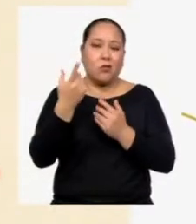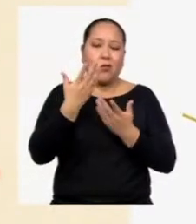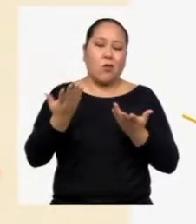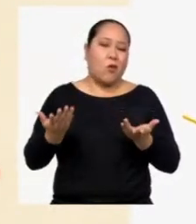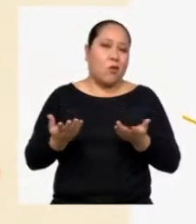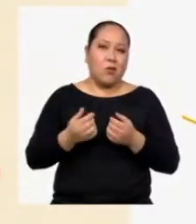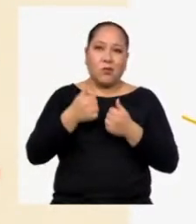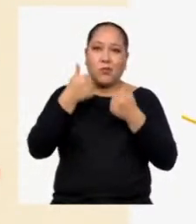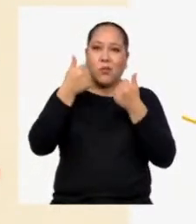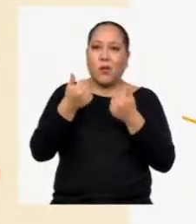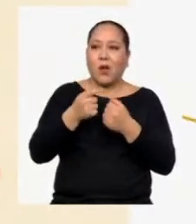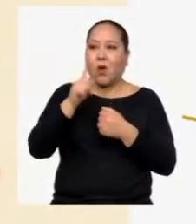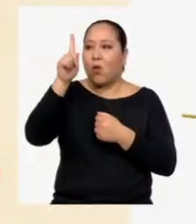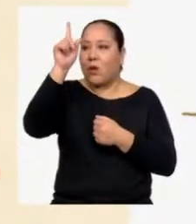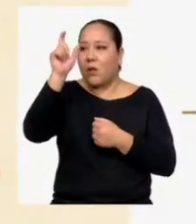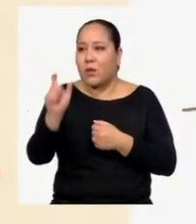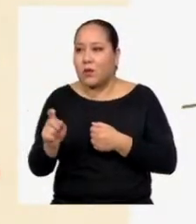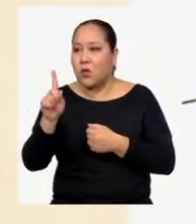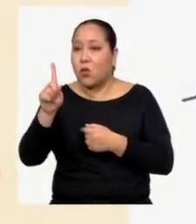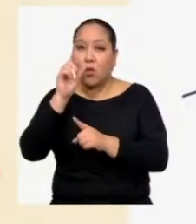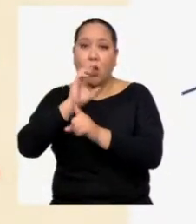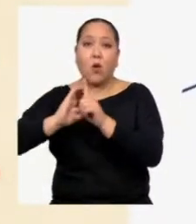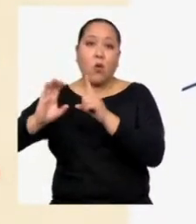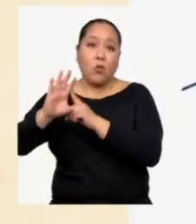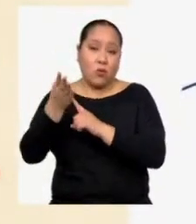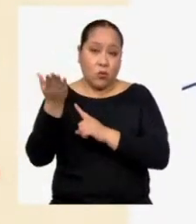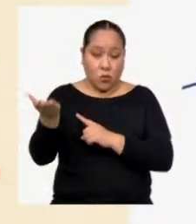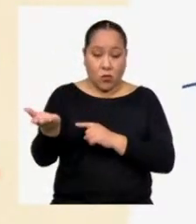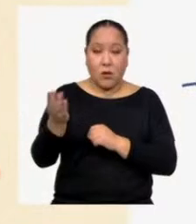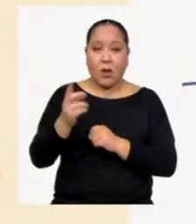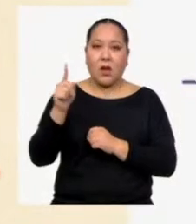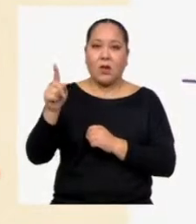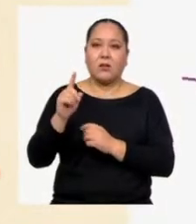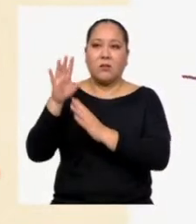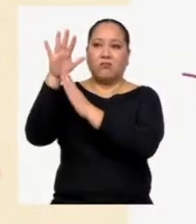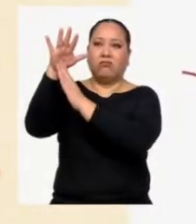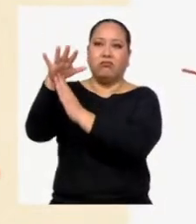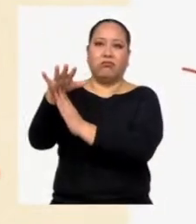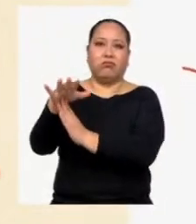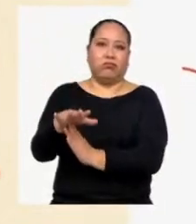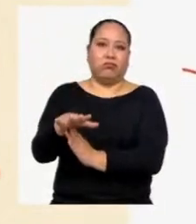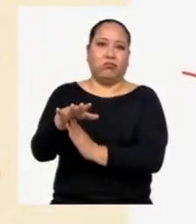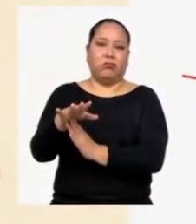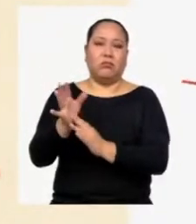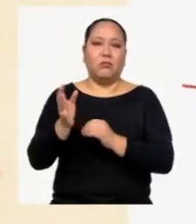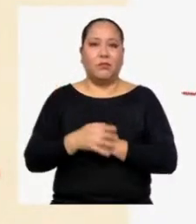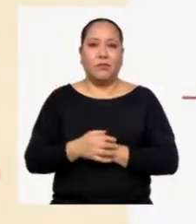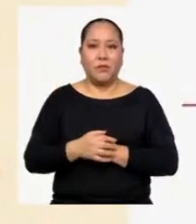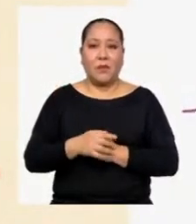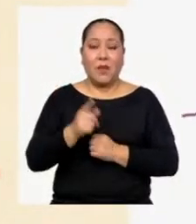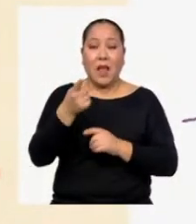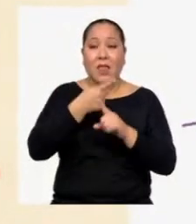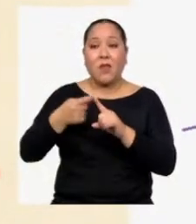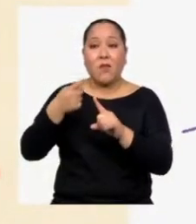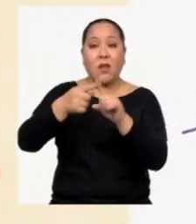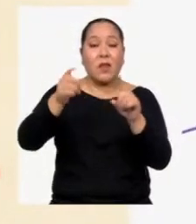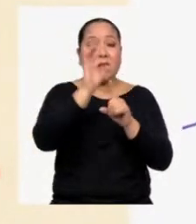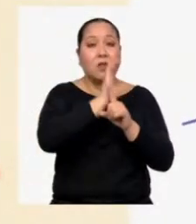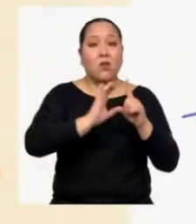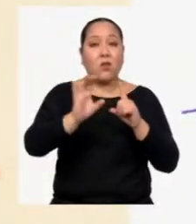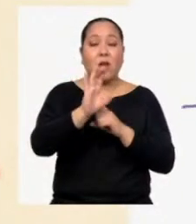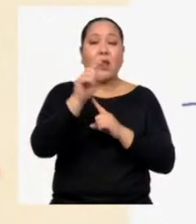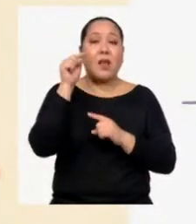sentido que una persona de una cultura determinada Sea víctima de discriminación La diversidad cultural